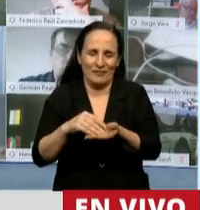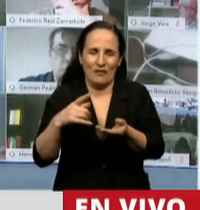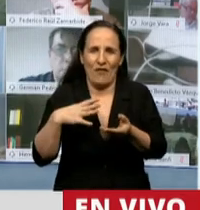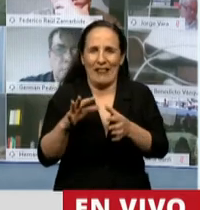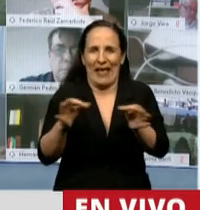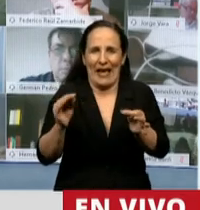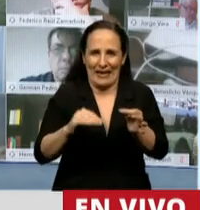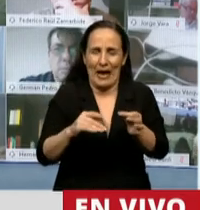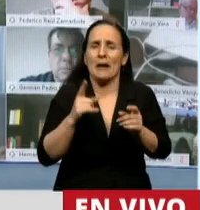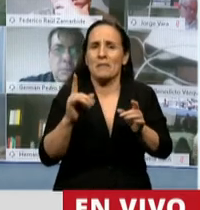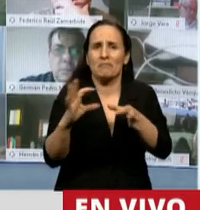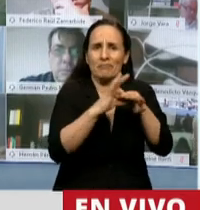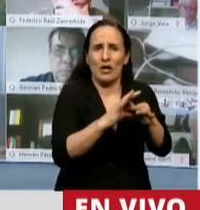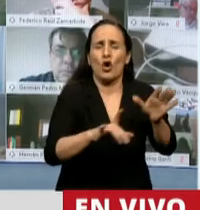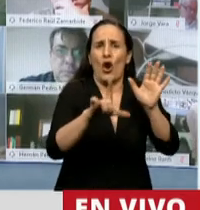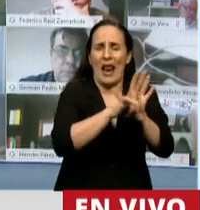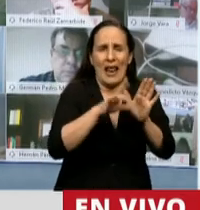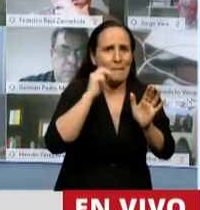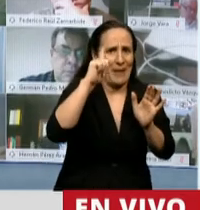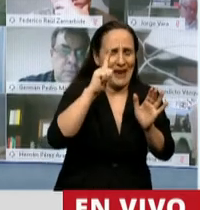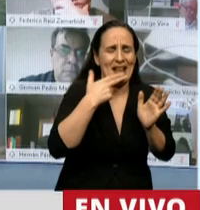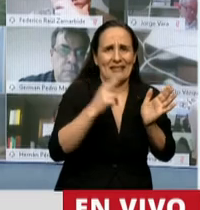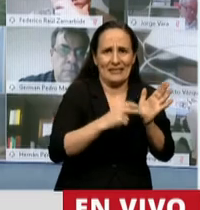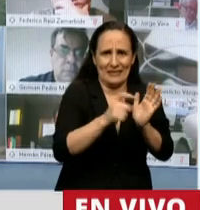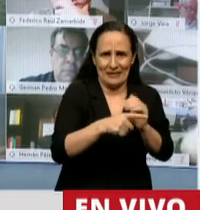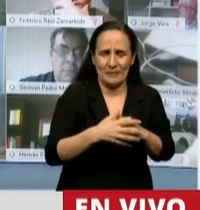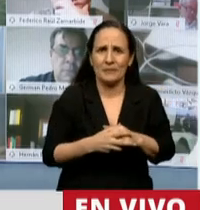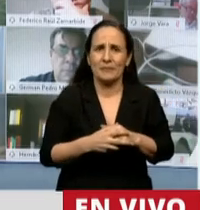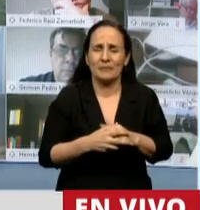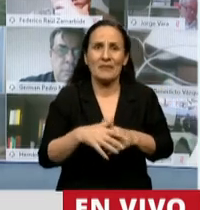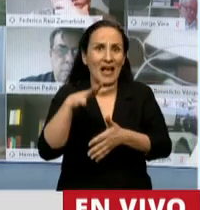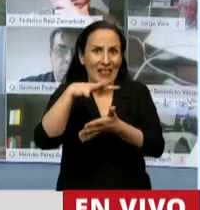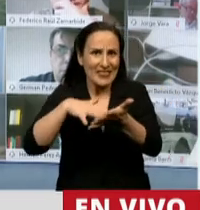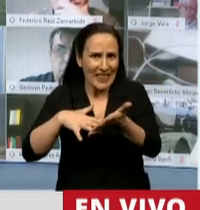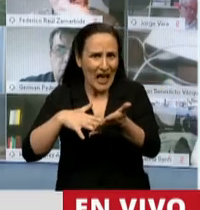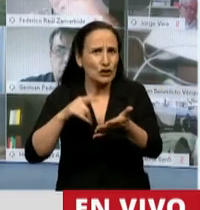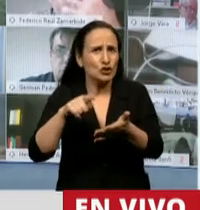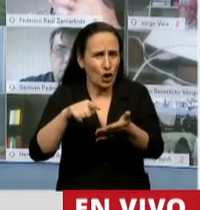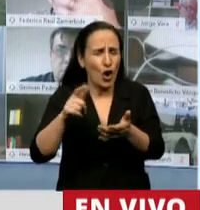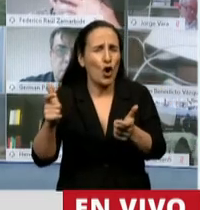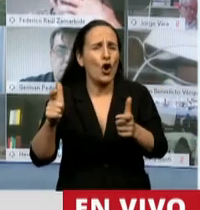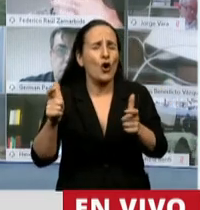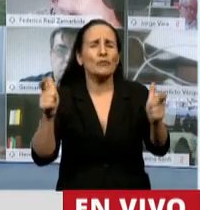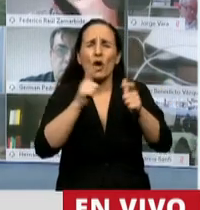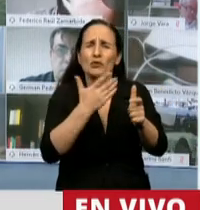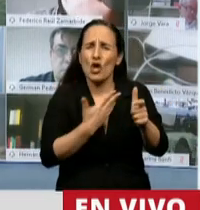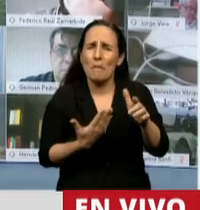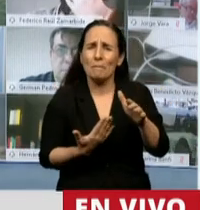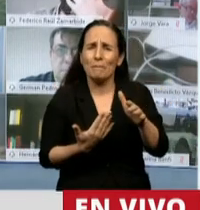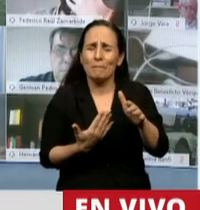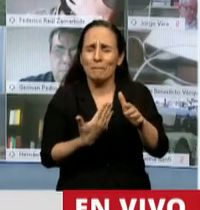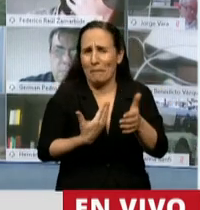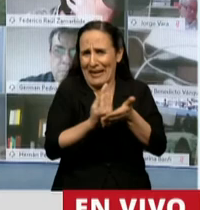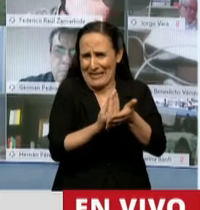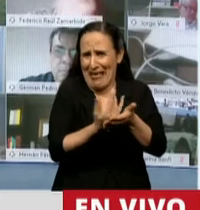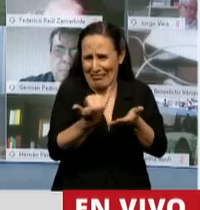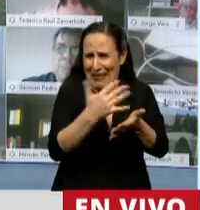contempladas en la ley penal tributaria este texto está en poder del presidente de la comisión entiendo que